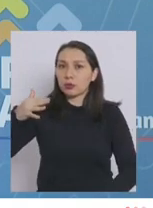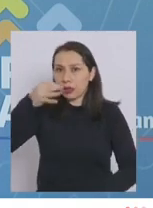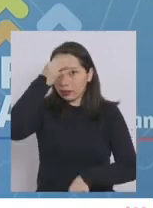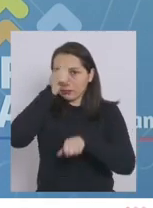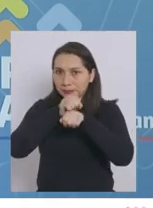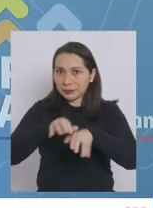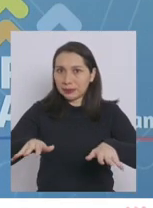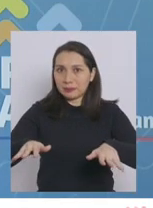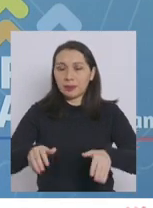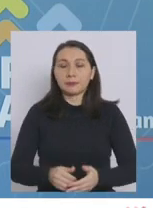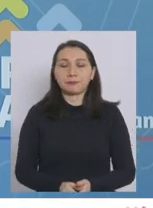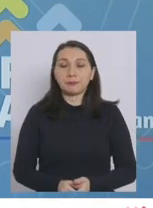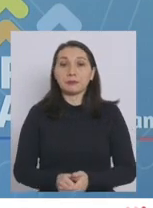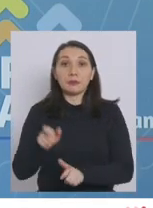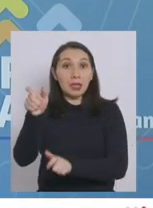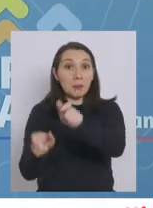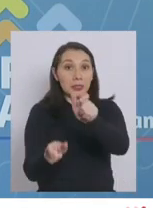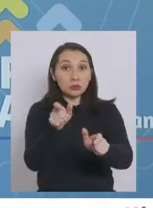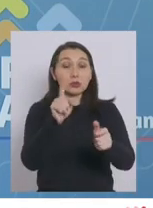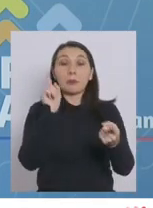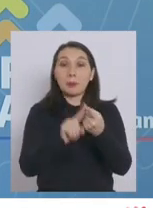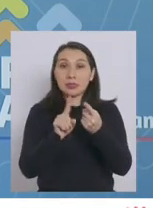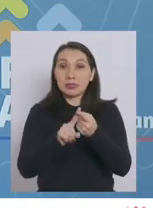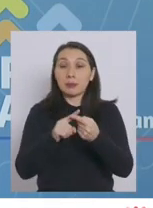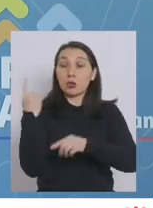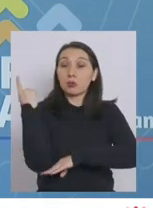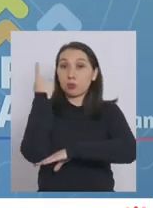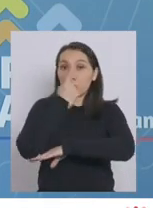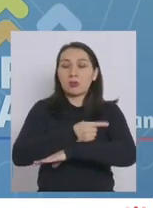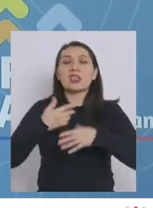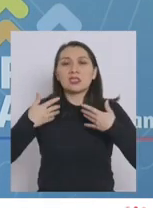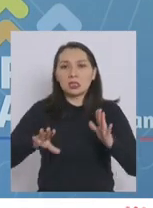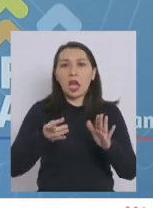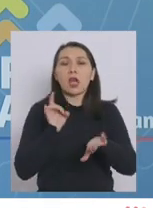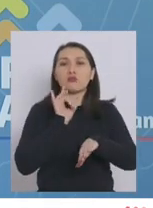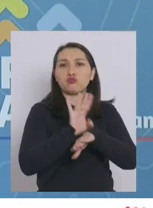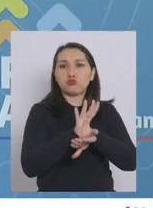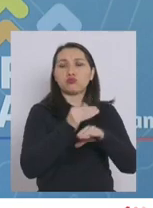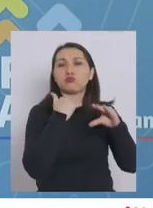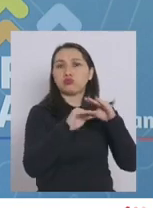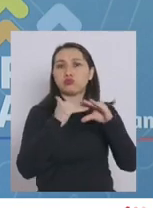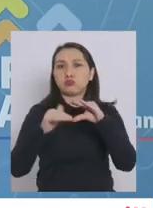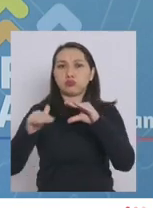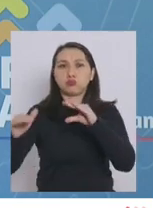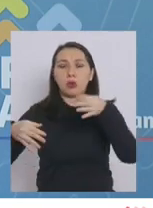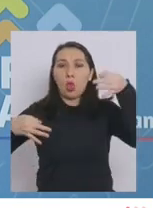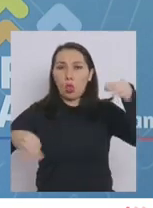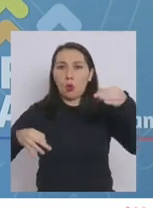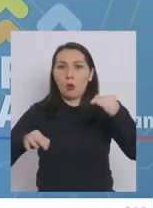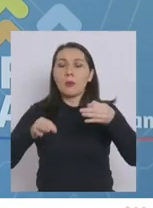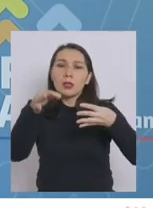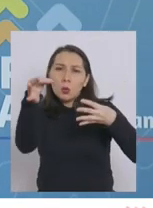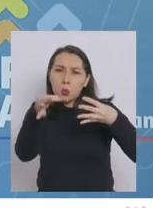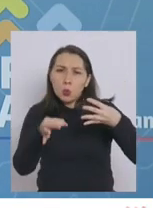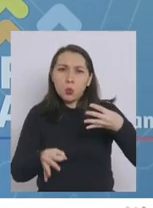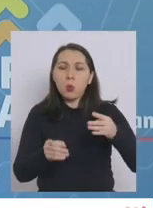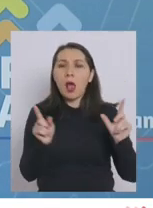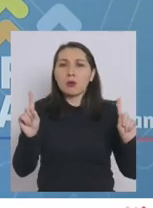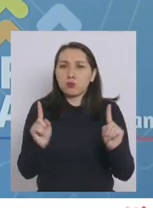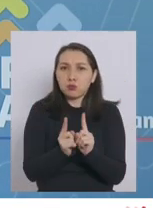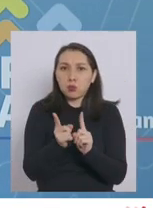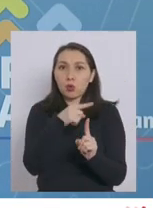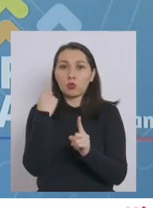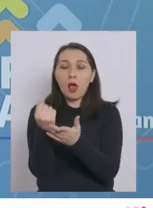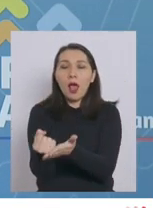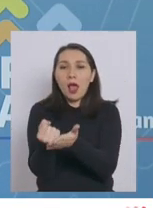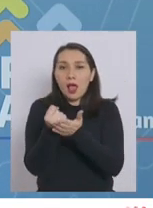pandemia. A los participantes de esta jornada ya se les hizo llegar el documento con las principales conclusiones que